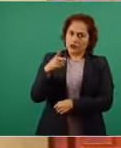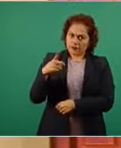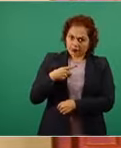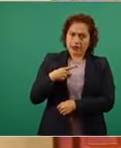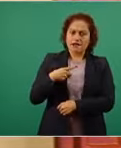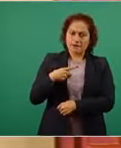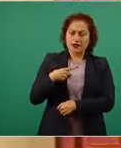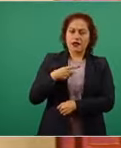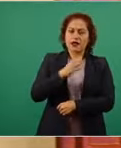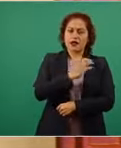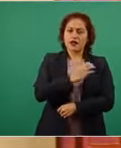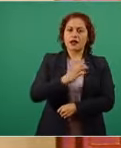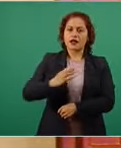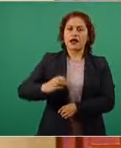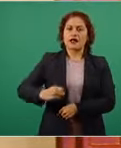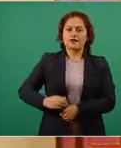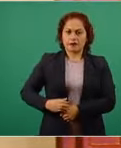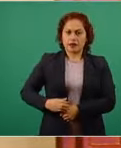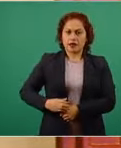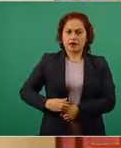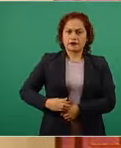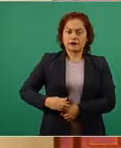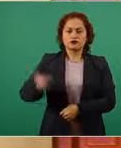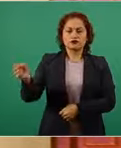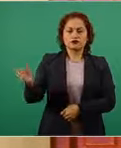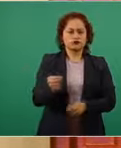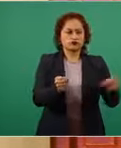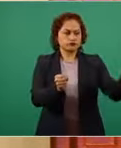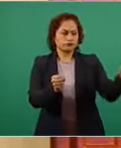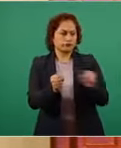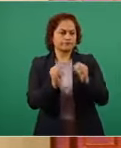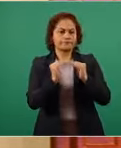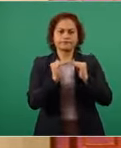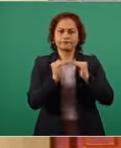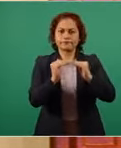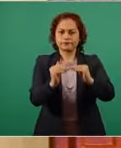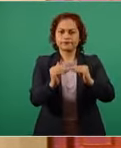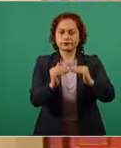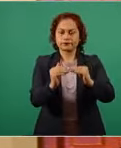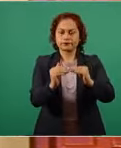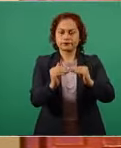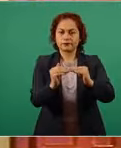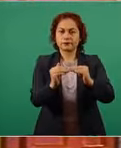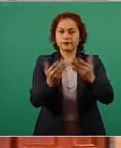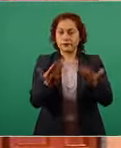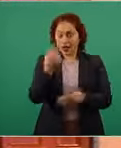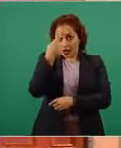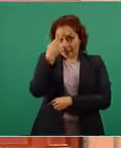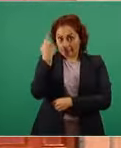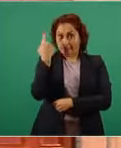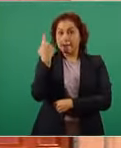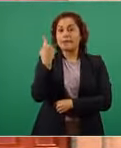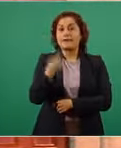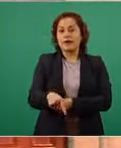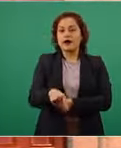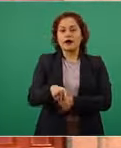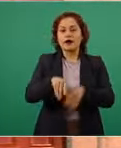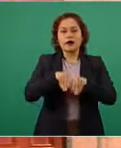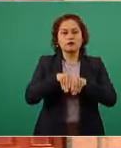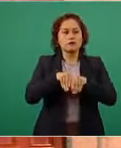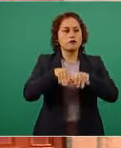otros en un perfecto pie de igualdad de manera que sus trabajos de propaganda